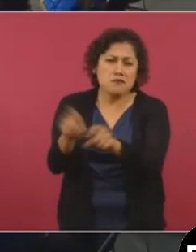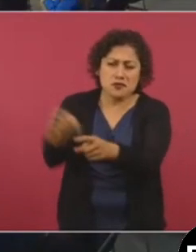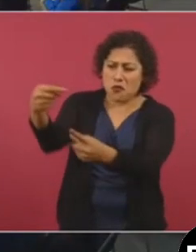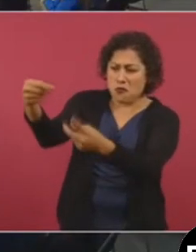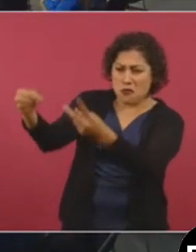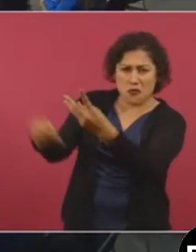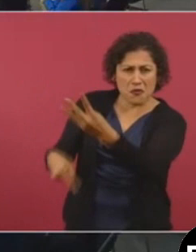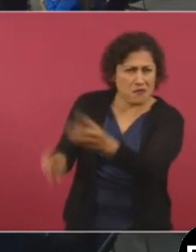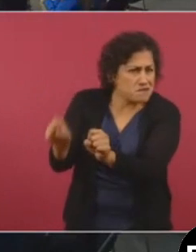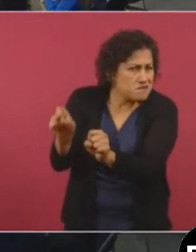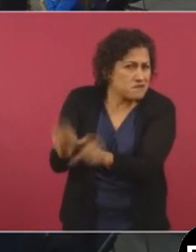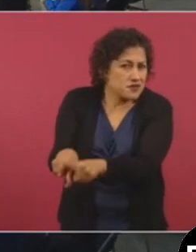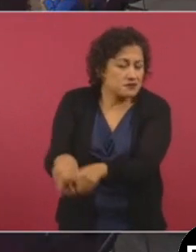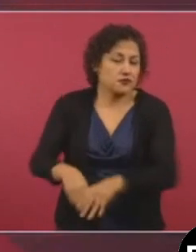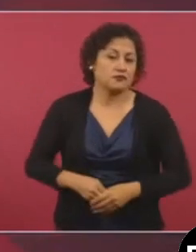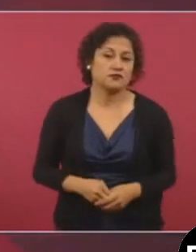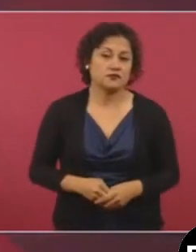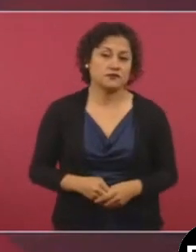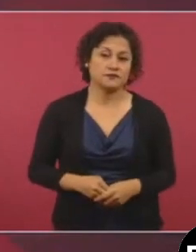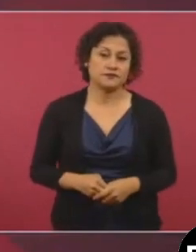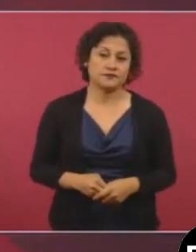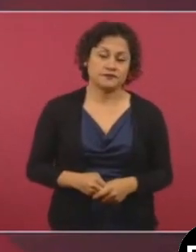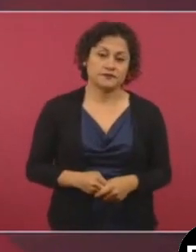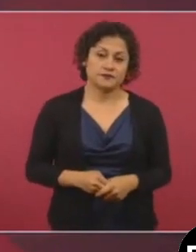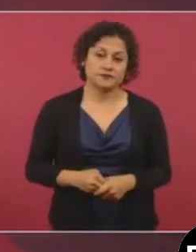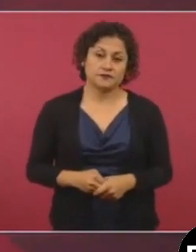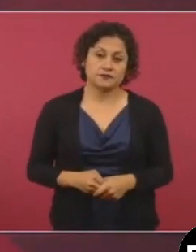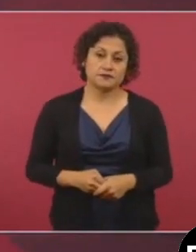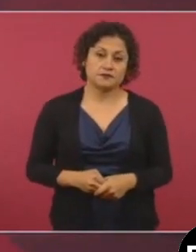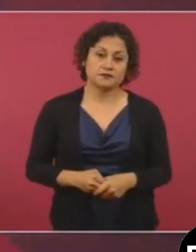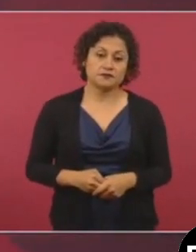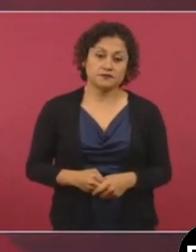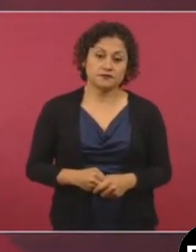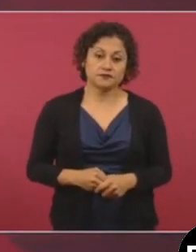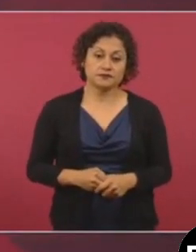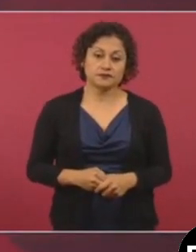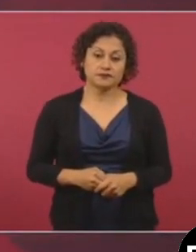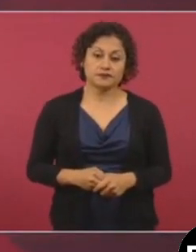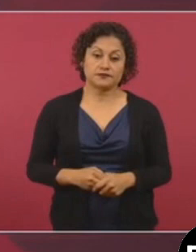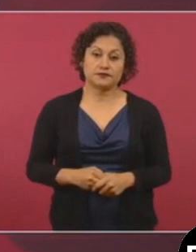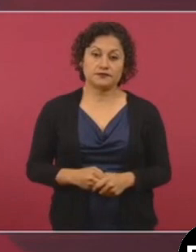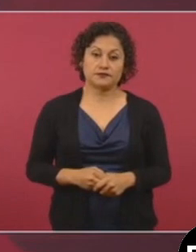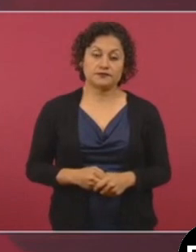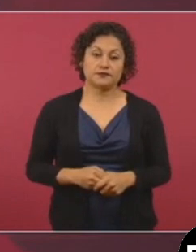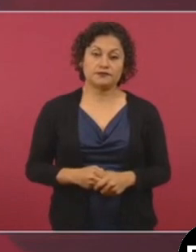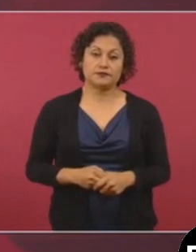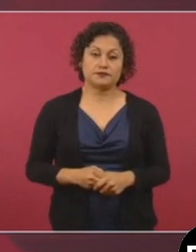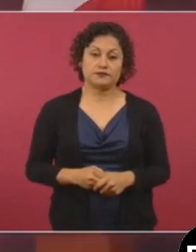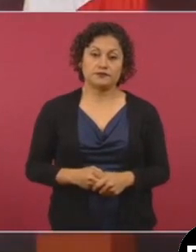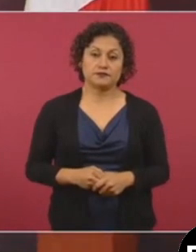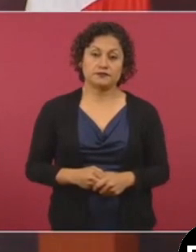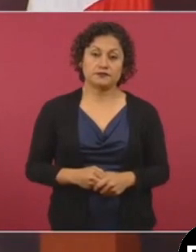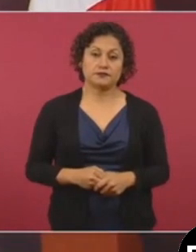pero